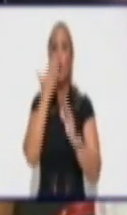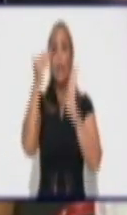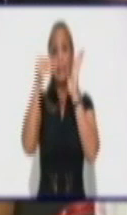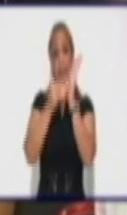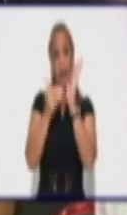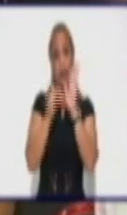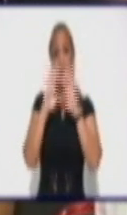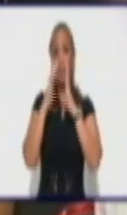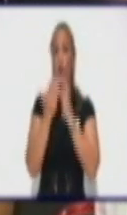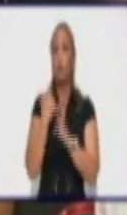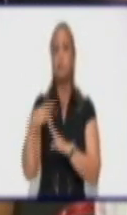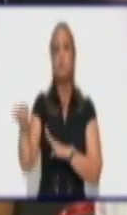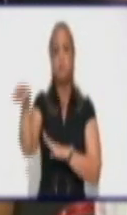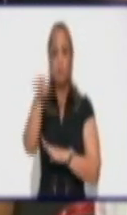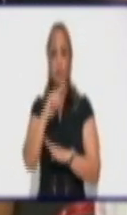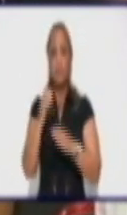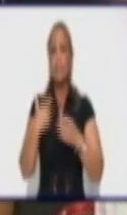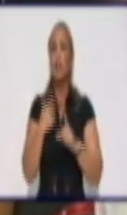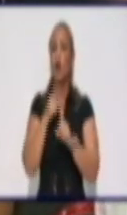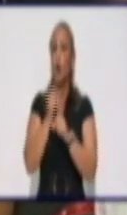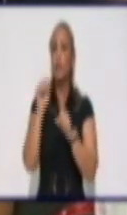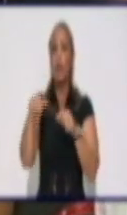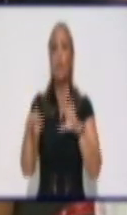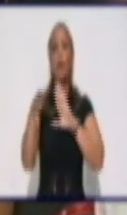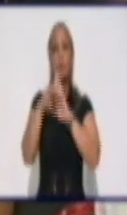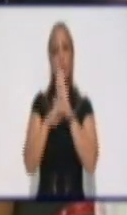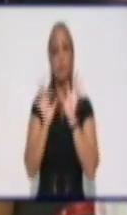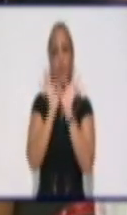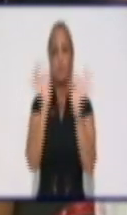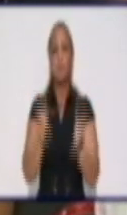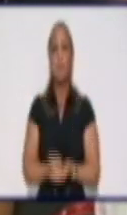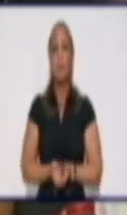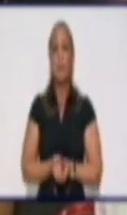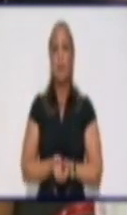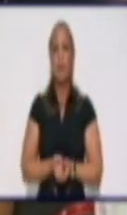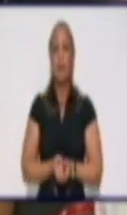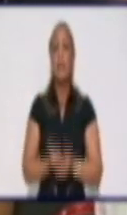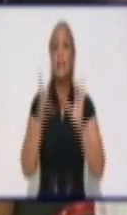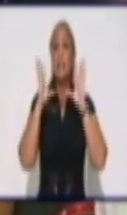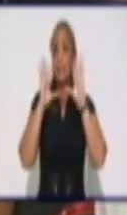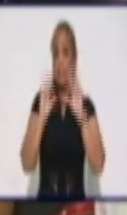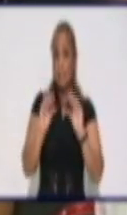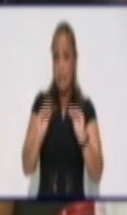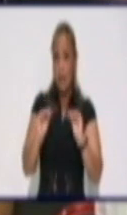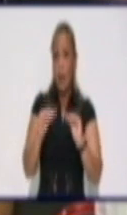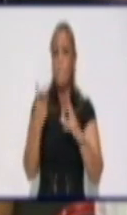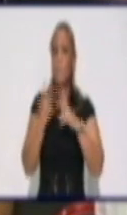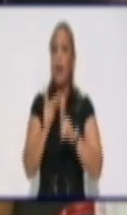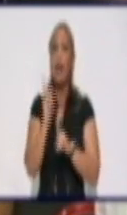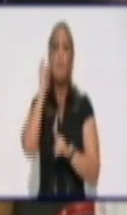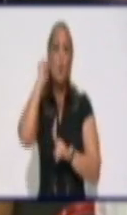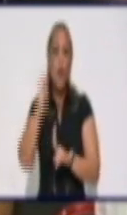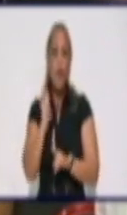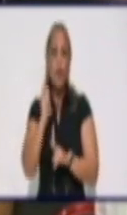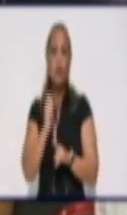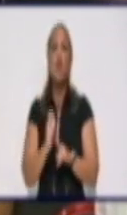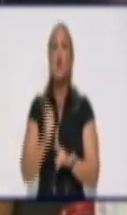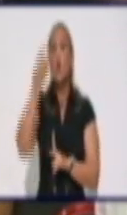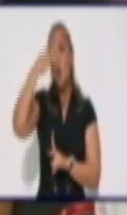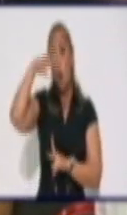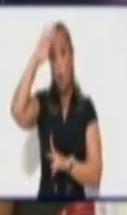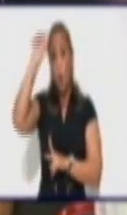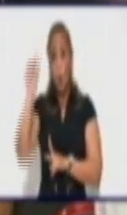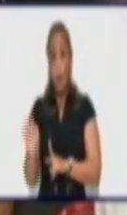teleaudiencia y a los que nos encontramos en el estudio. Decirles que para la mujer cubana y en especial para la mujer